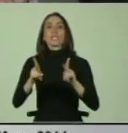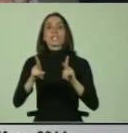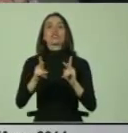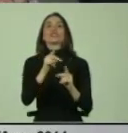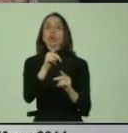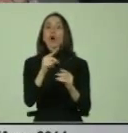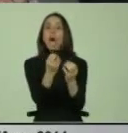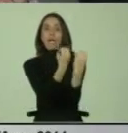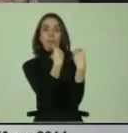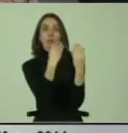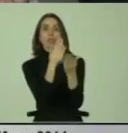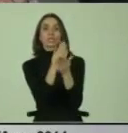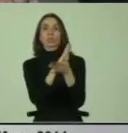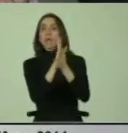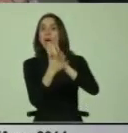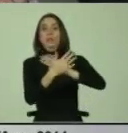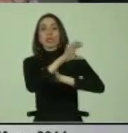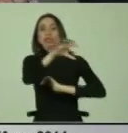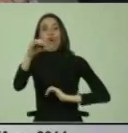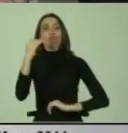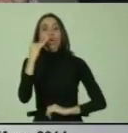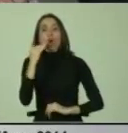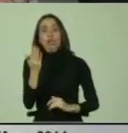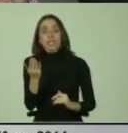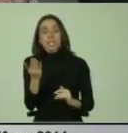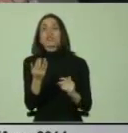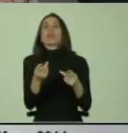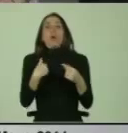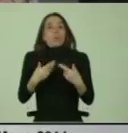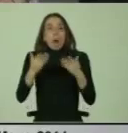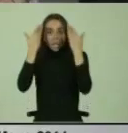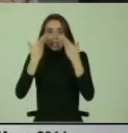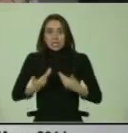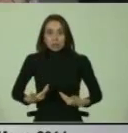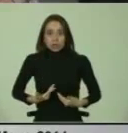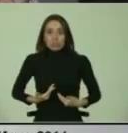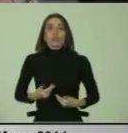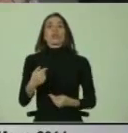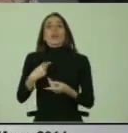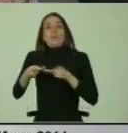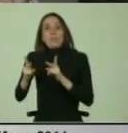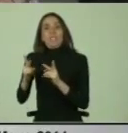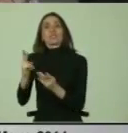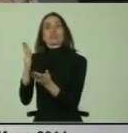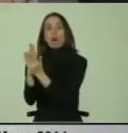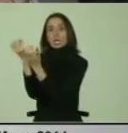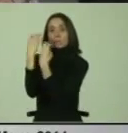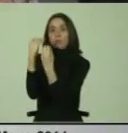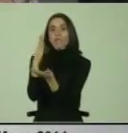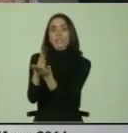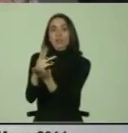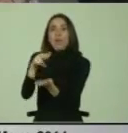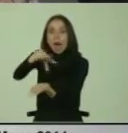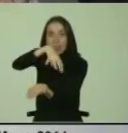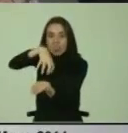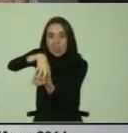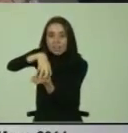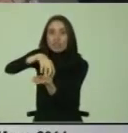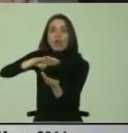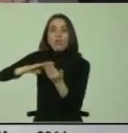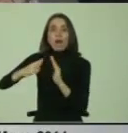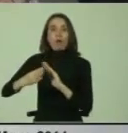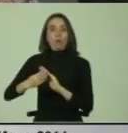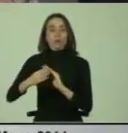todos los niños y niñas, sea cual sea su condición, a educarse en las escuelas de su comunidad en igualdad de condiciones con los demás.